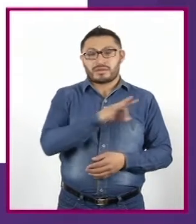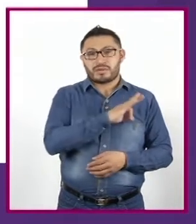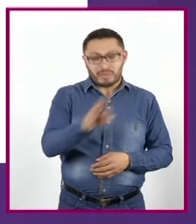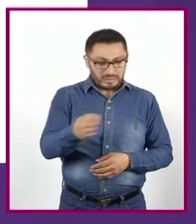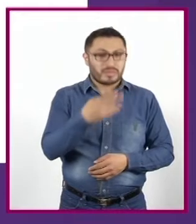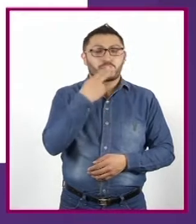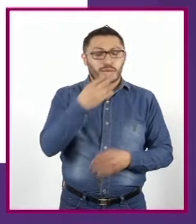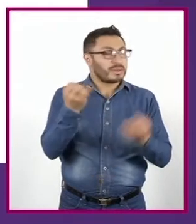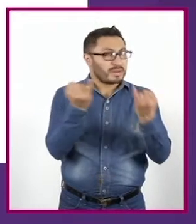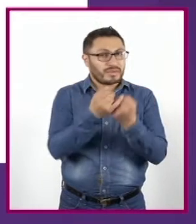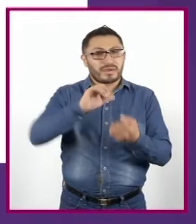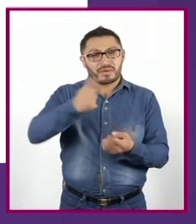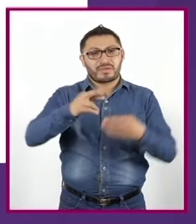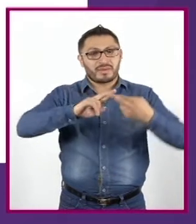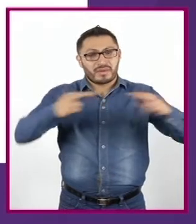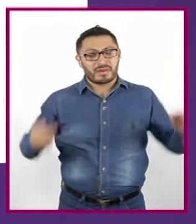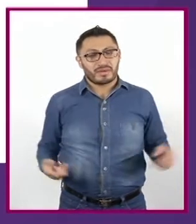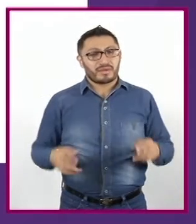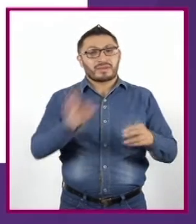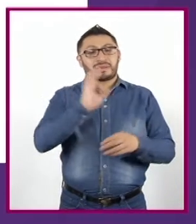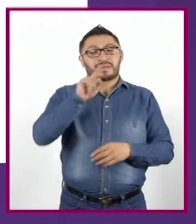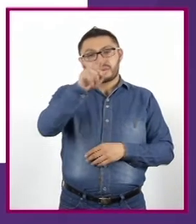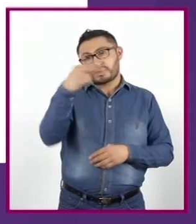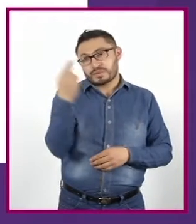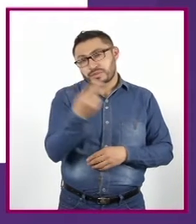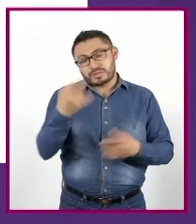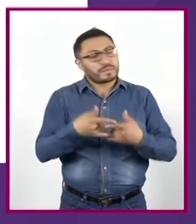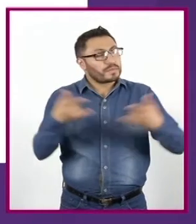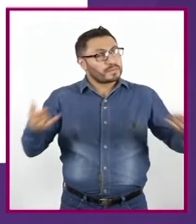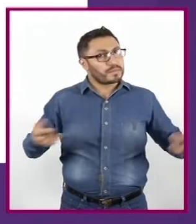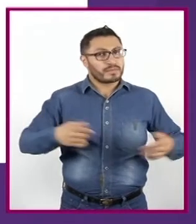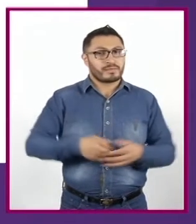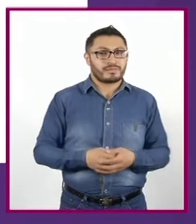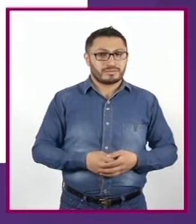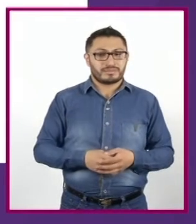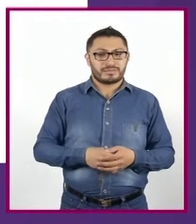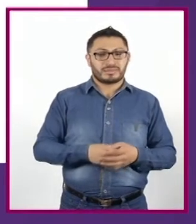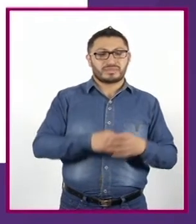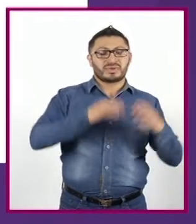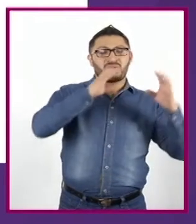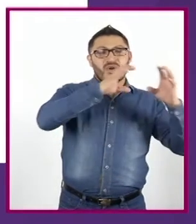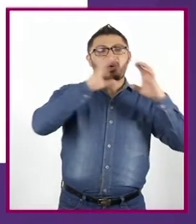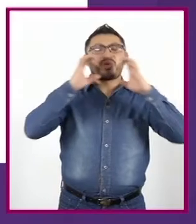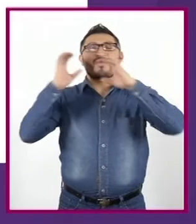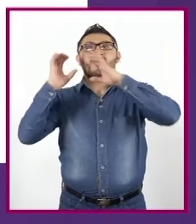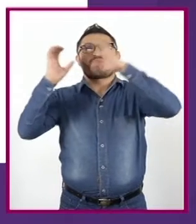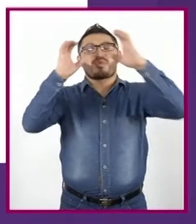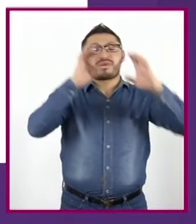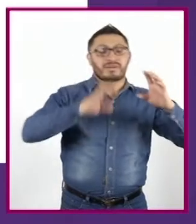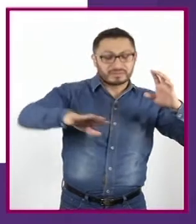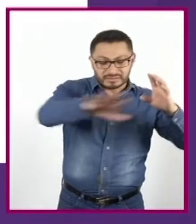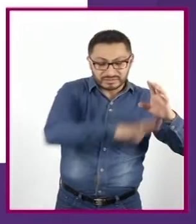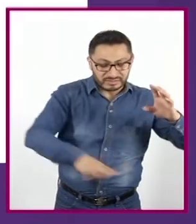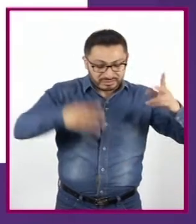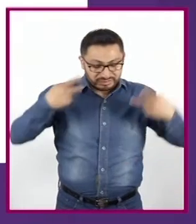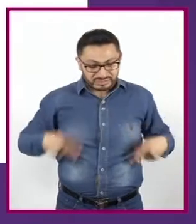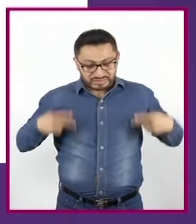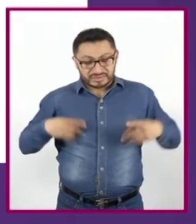otros recursos Si tu historieta lo requiere Sucesión de globos que rodean a los personajes